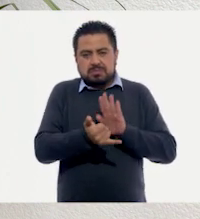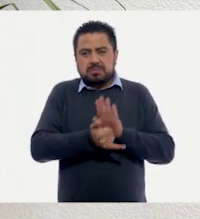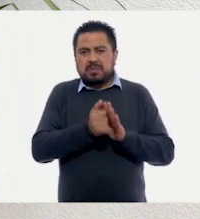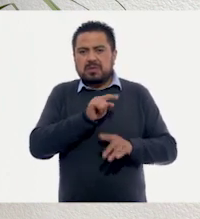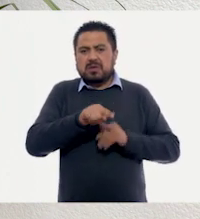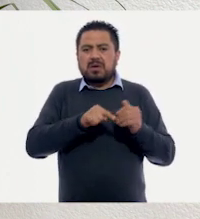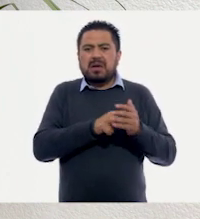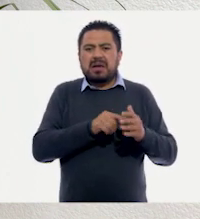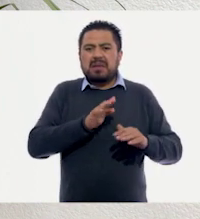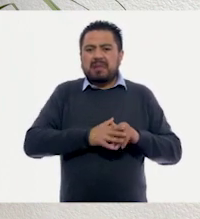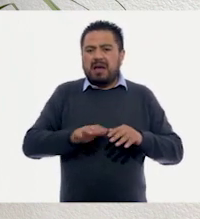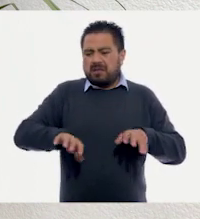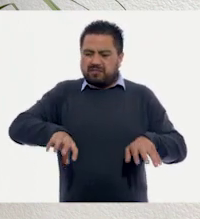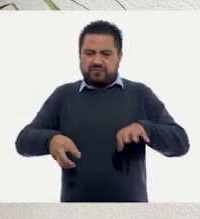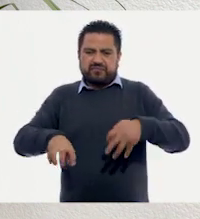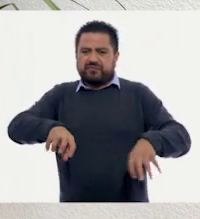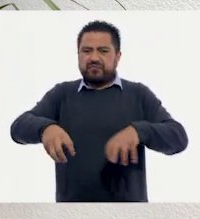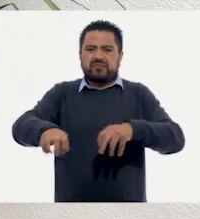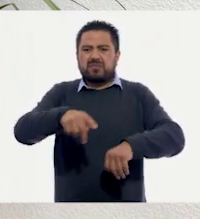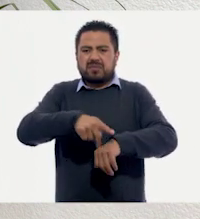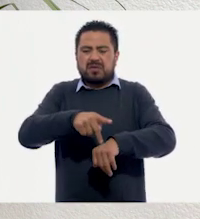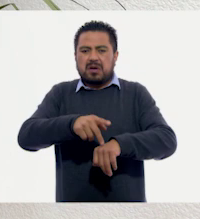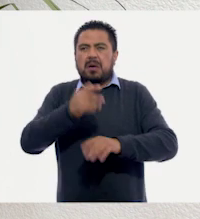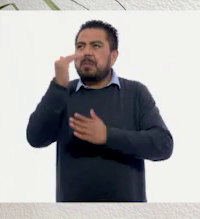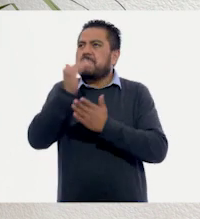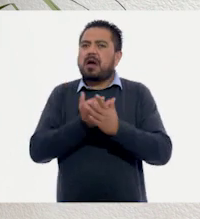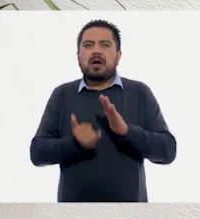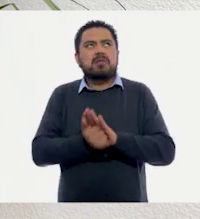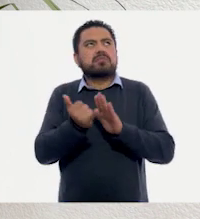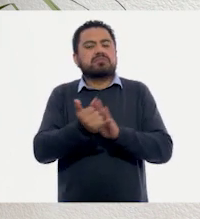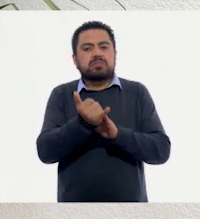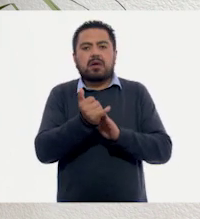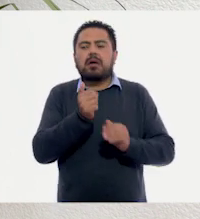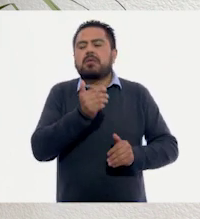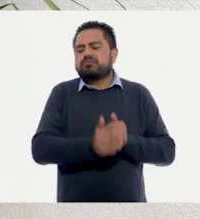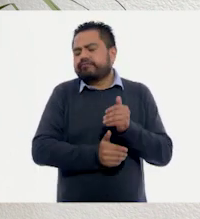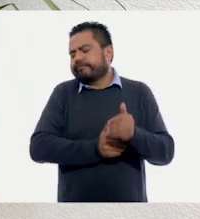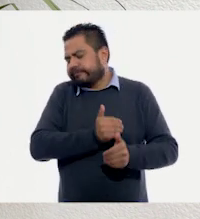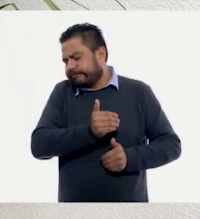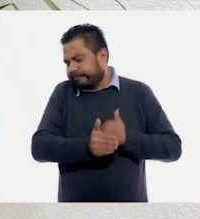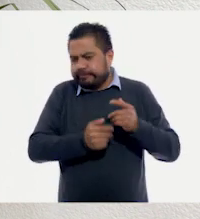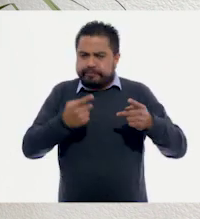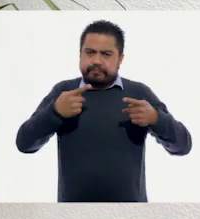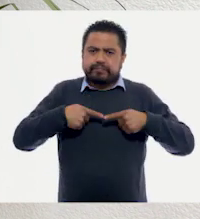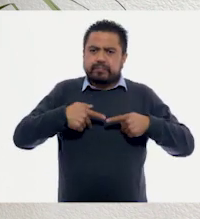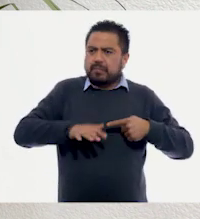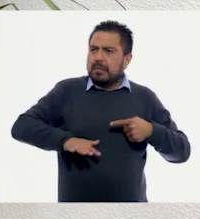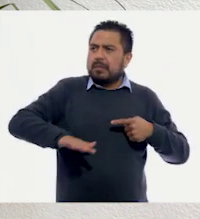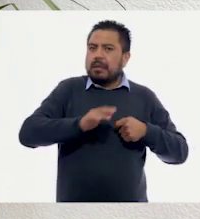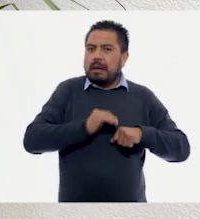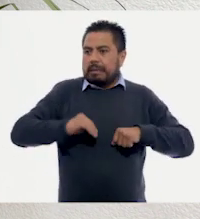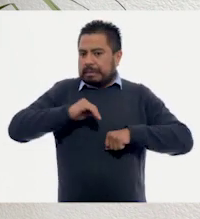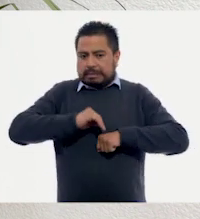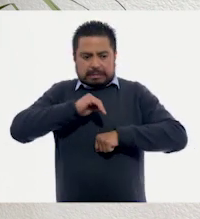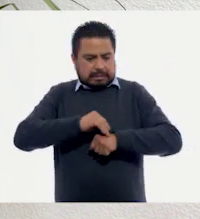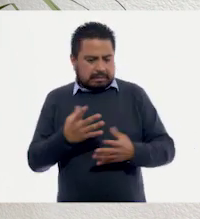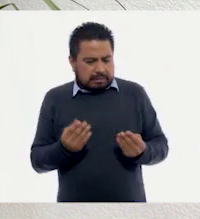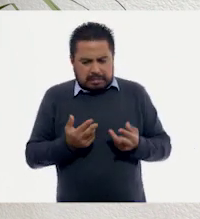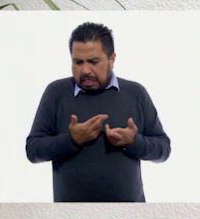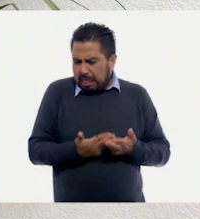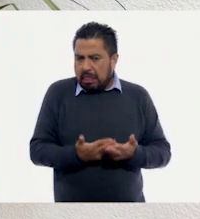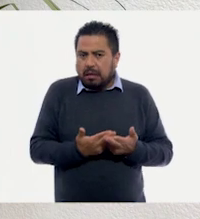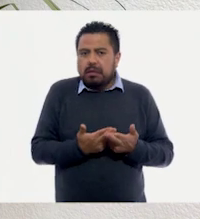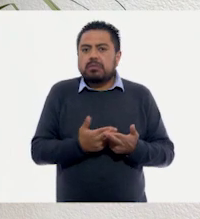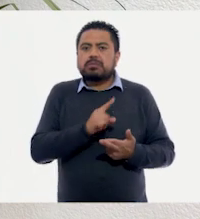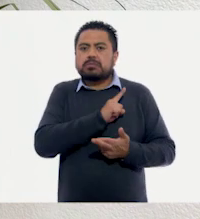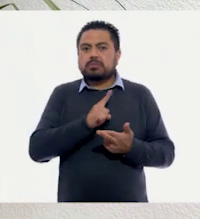espacios de terracería y muy pocas construcciones. Con el tiempo, la población ha aumentado tanto que se